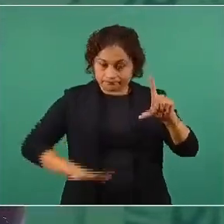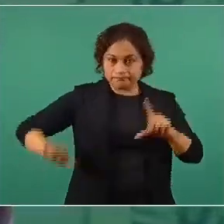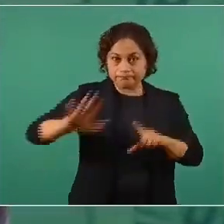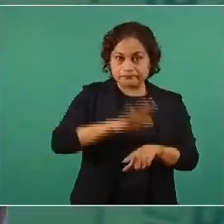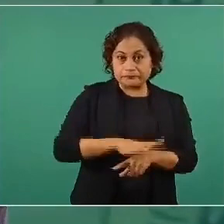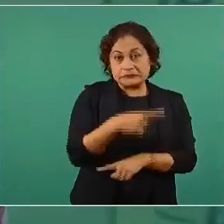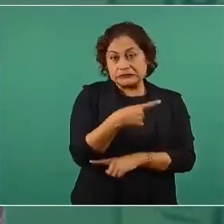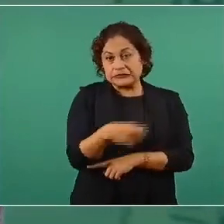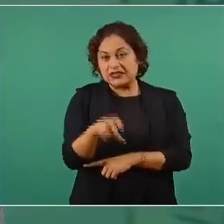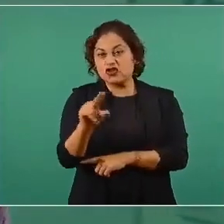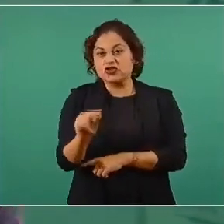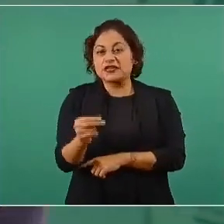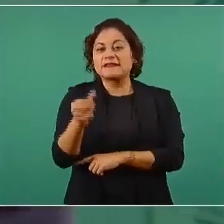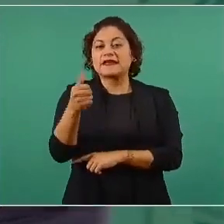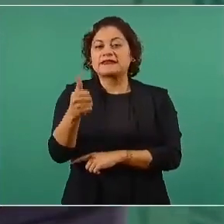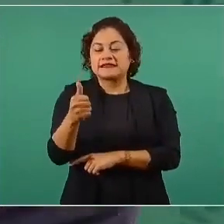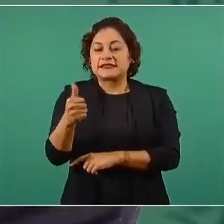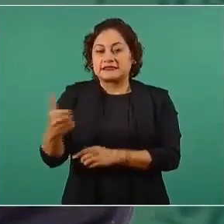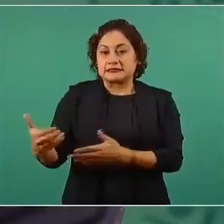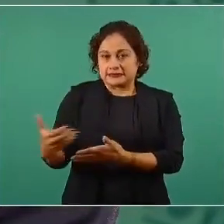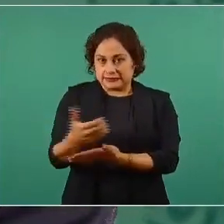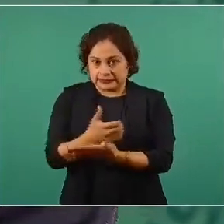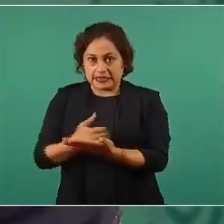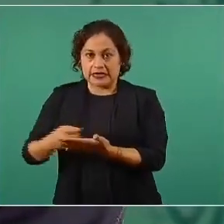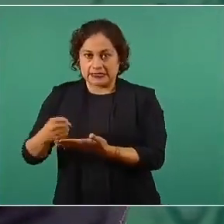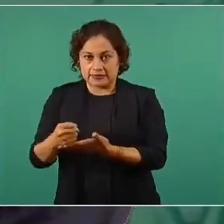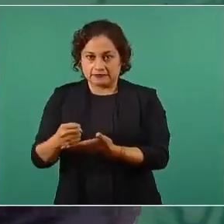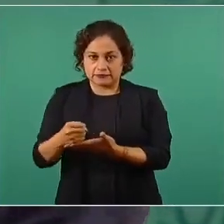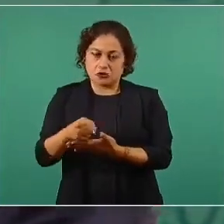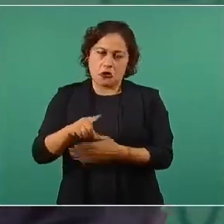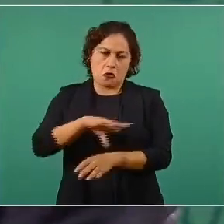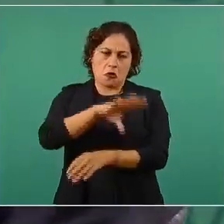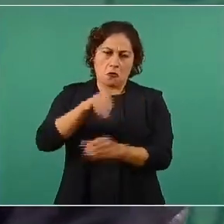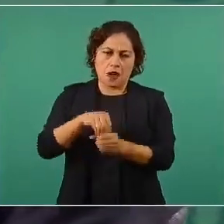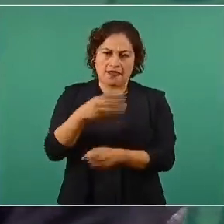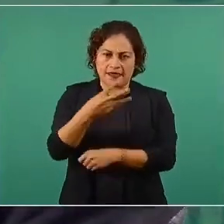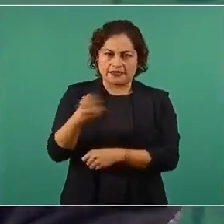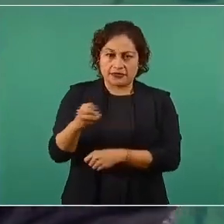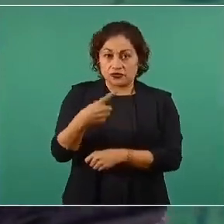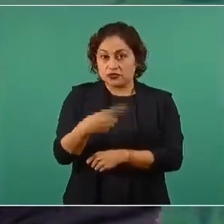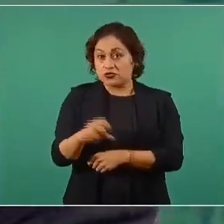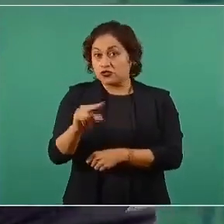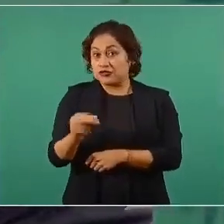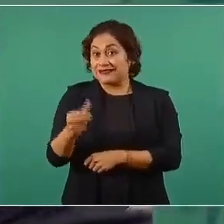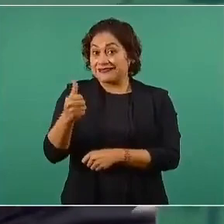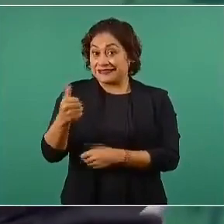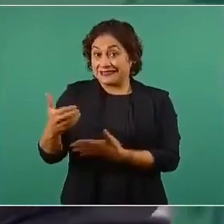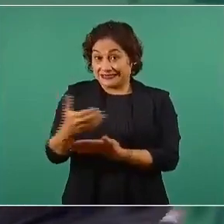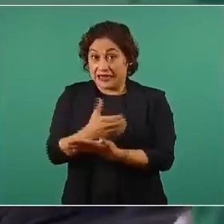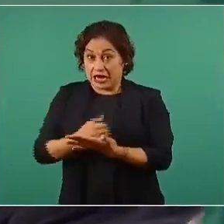de los 300 hubiésemos obtenido 100